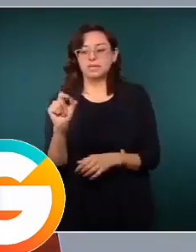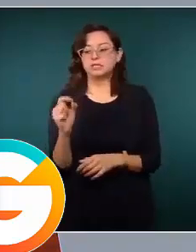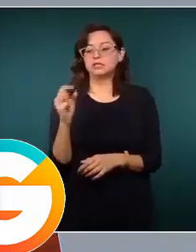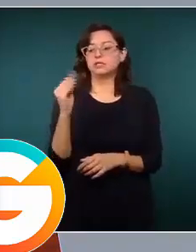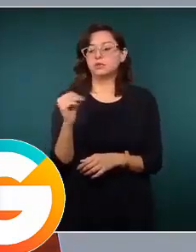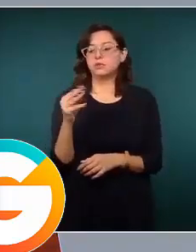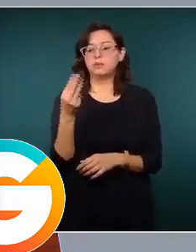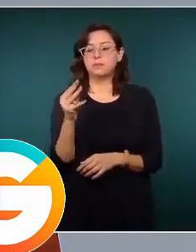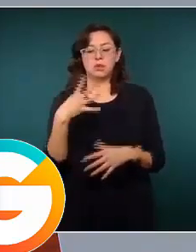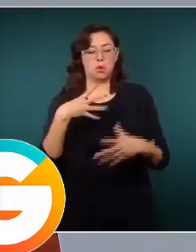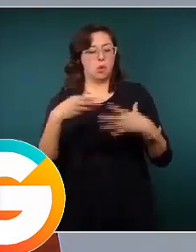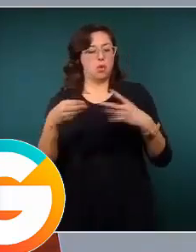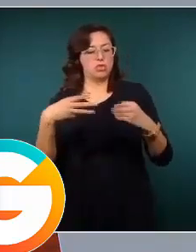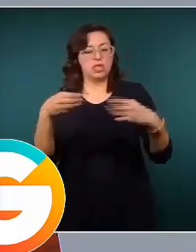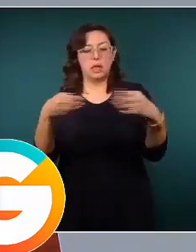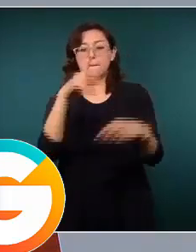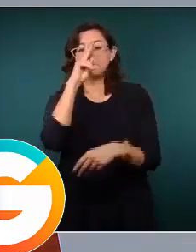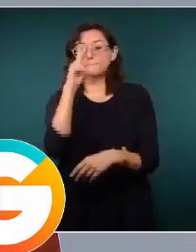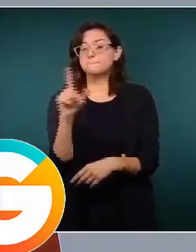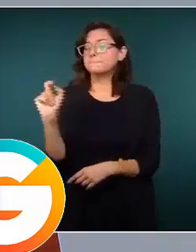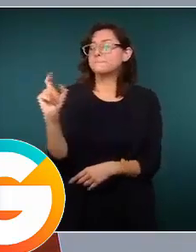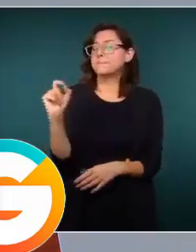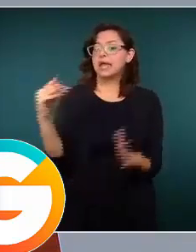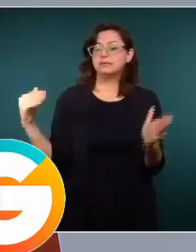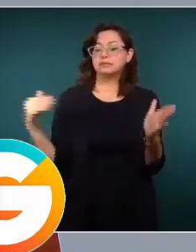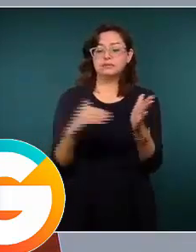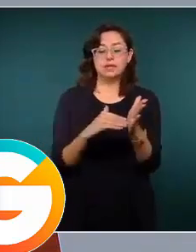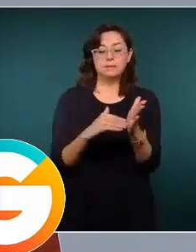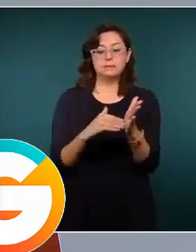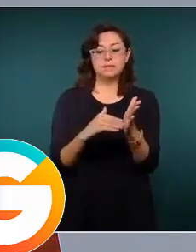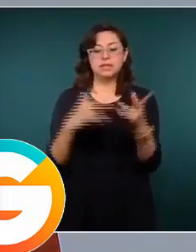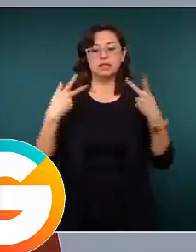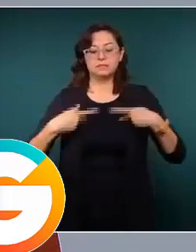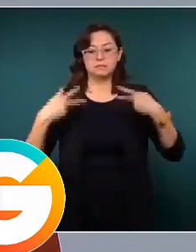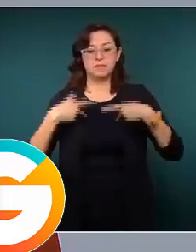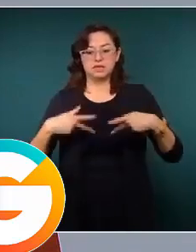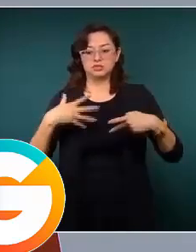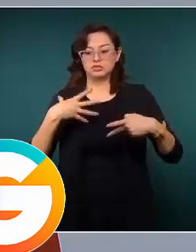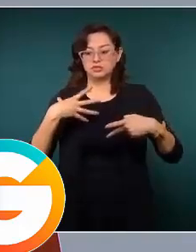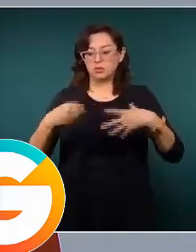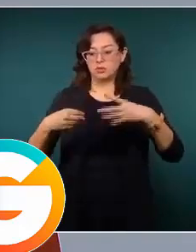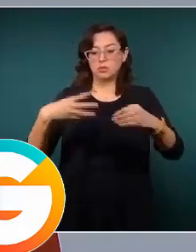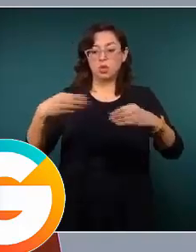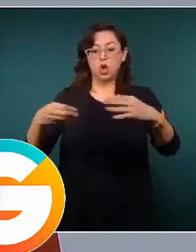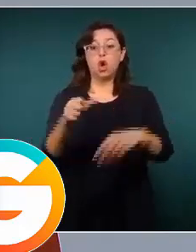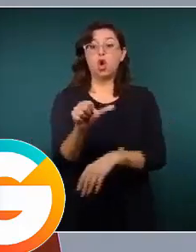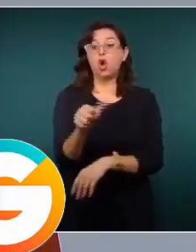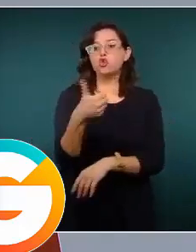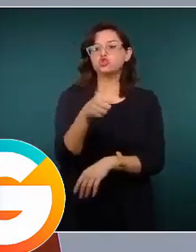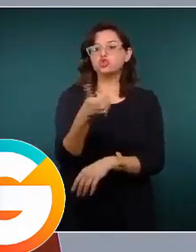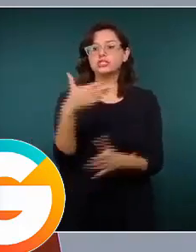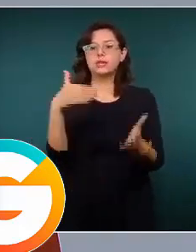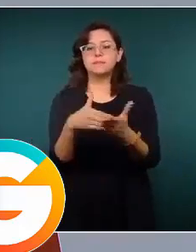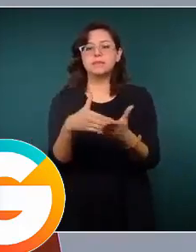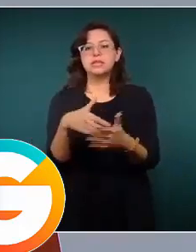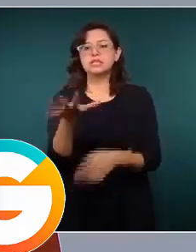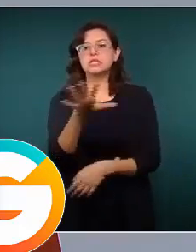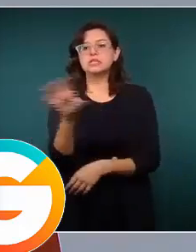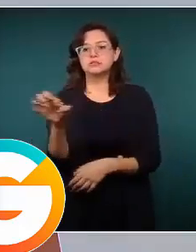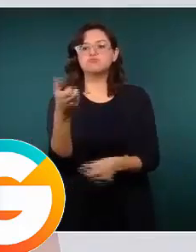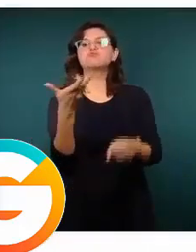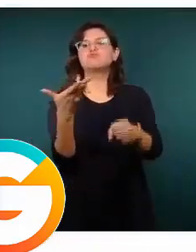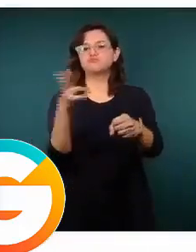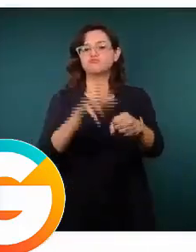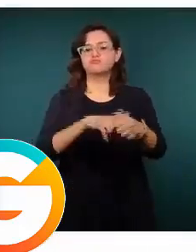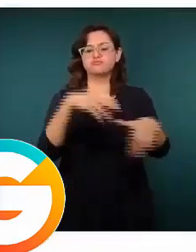alto de contagios con más de 20 mil infectados y 11 mil 500 hospitalizados.